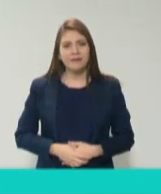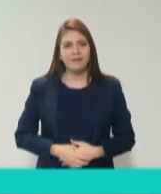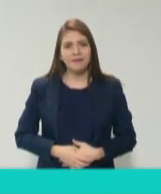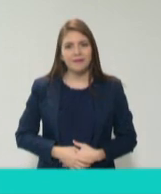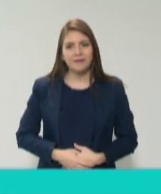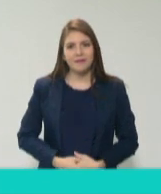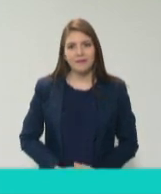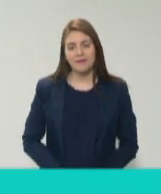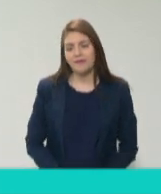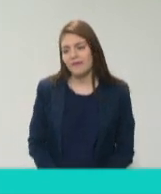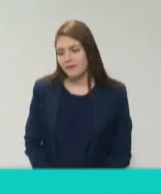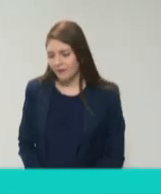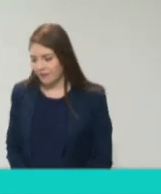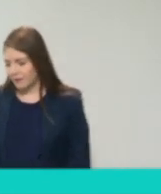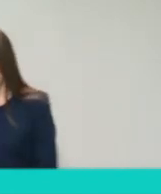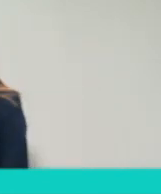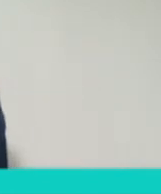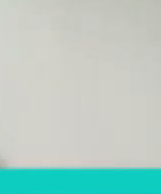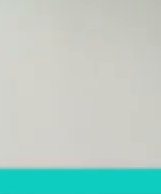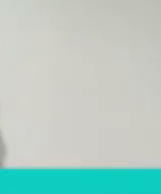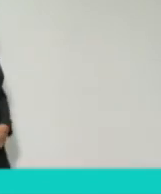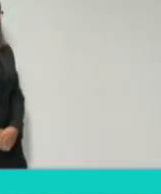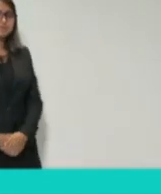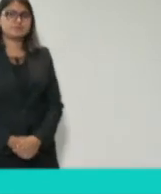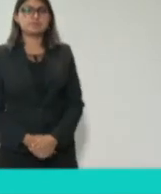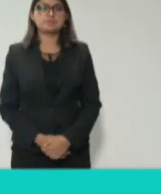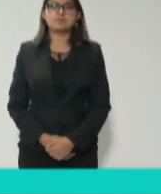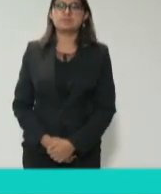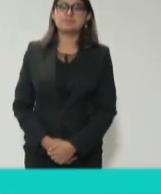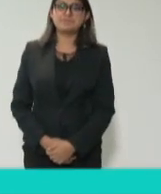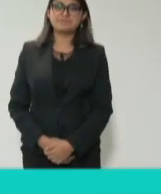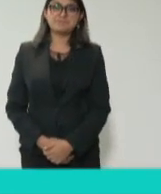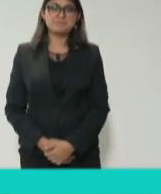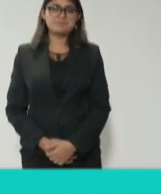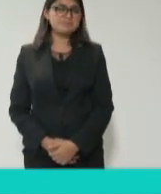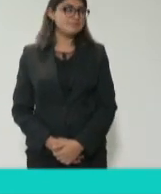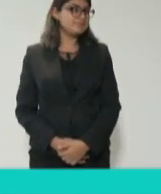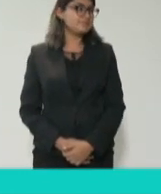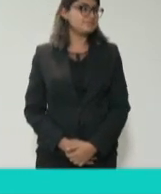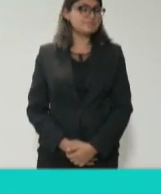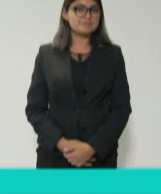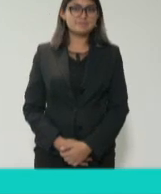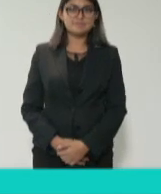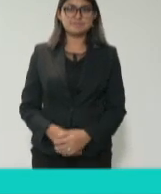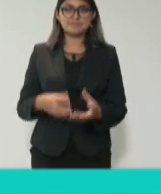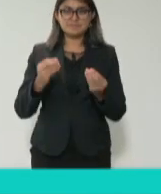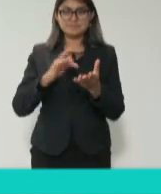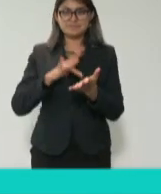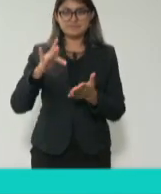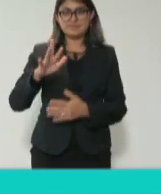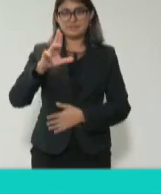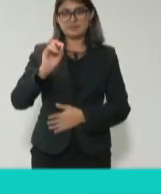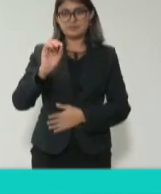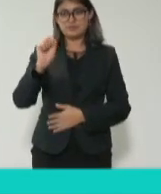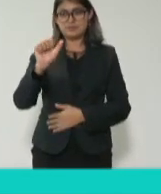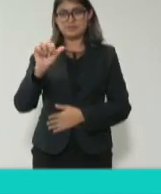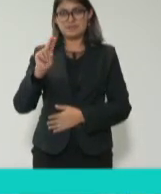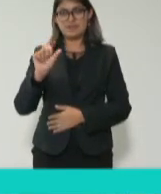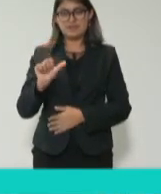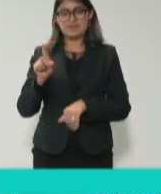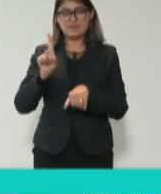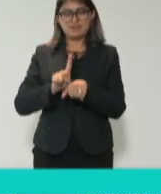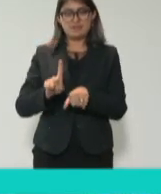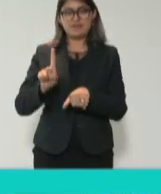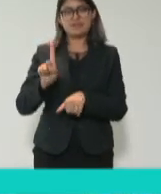Pues muchas gracias, Rosa María Cruz. Realmente, pues nos ha mostrado lo que está